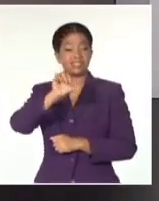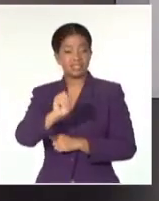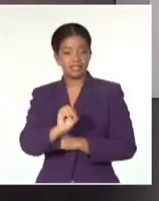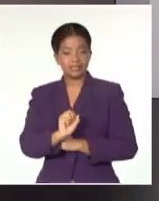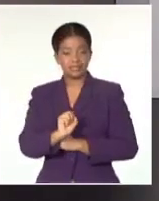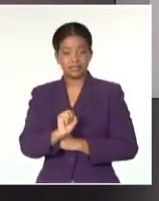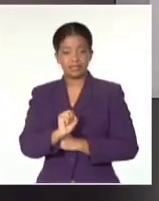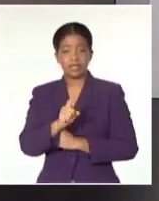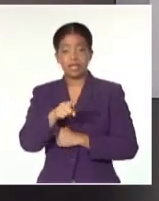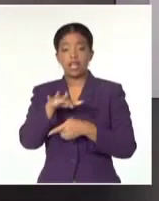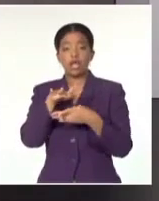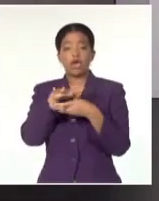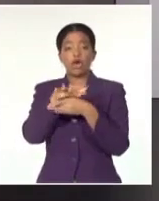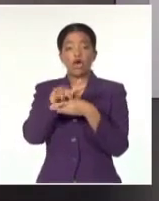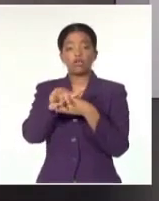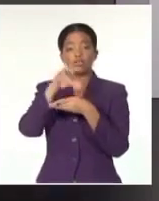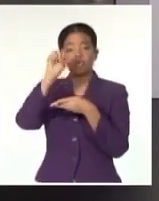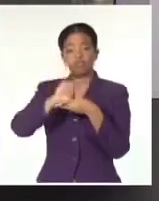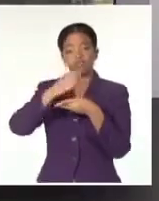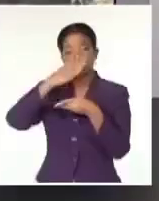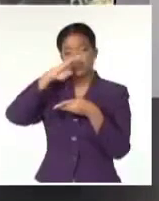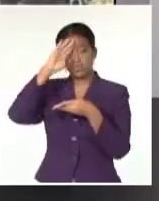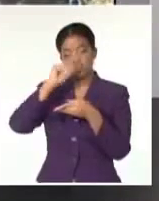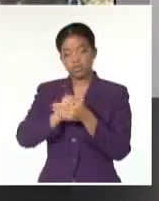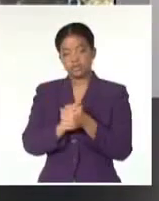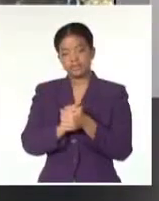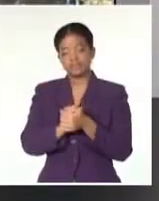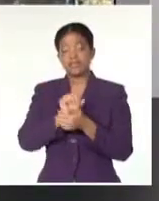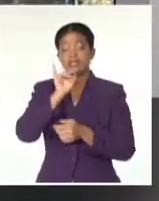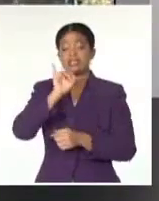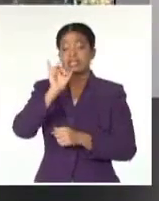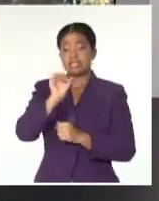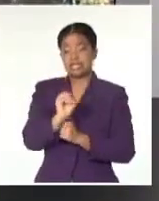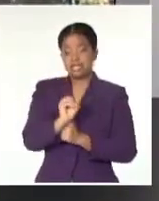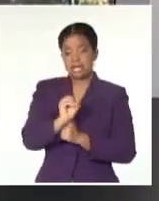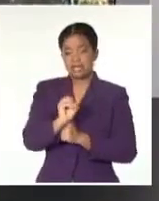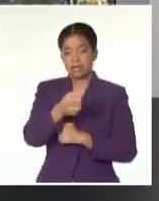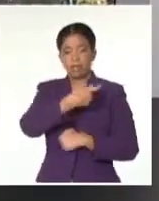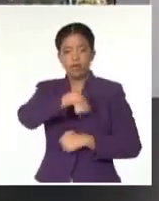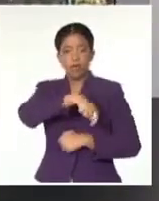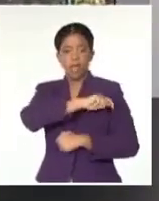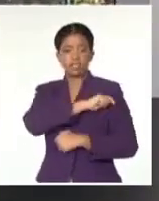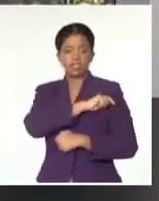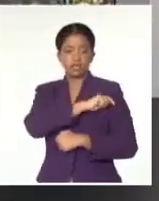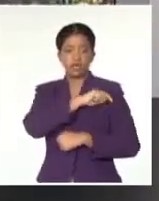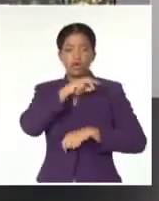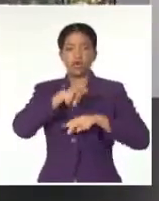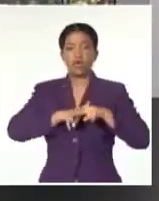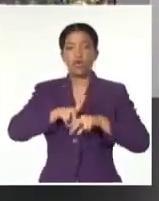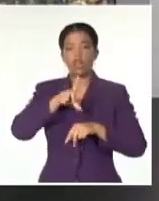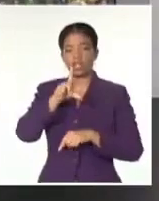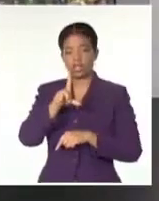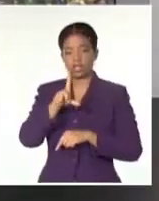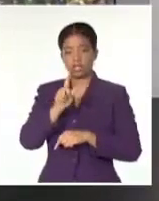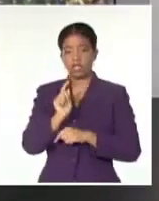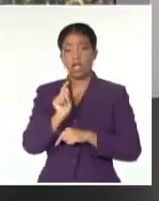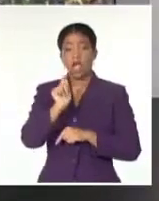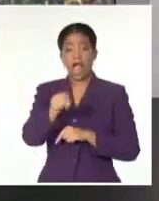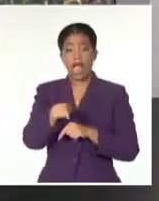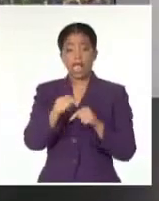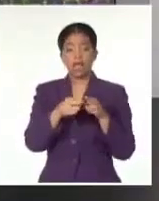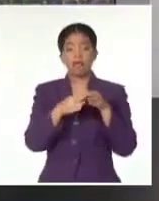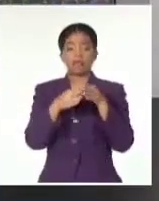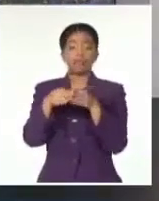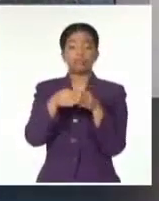la costa del centro sur del país. Década del 70, este es el poblado holguinero de Boca de Samá. Allí desembarcaron en dos lanchas